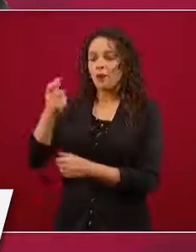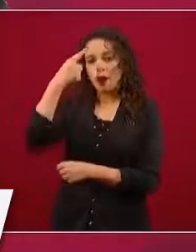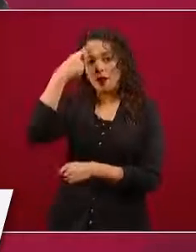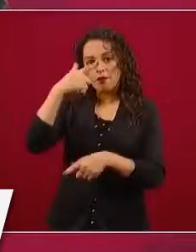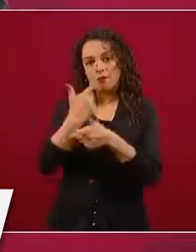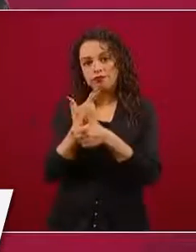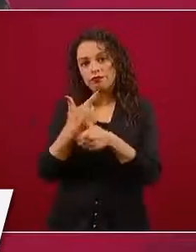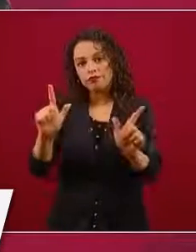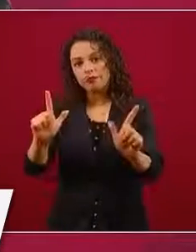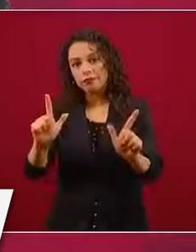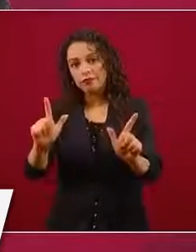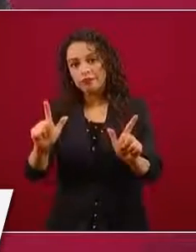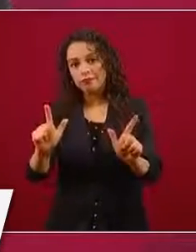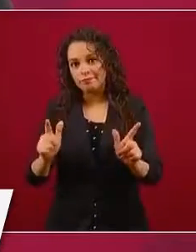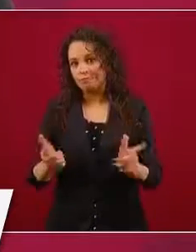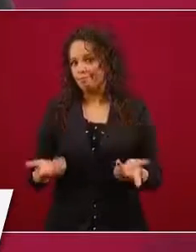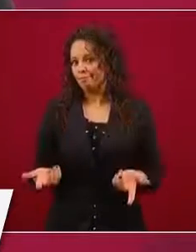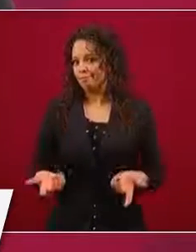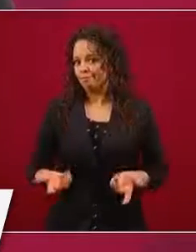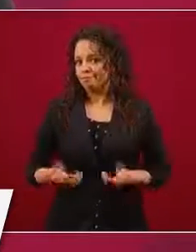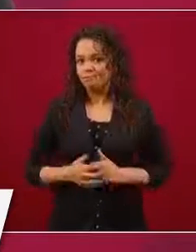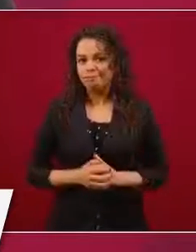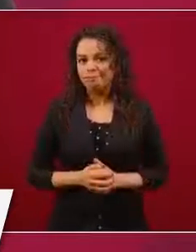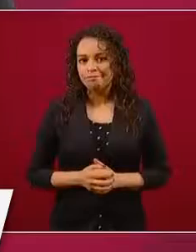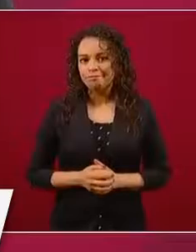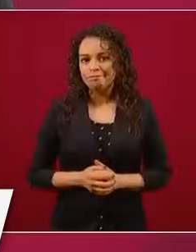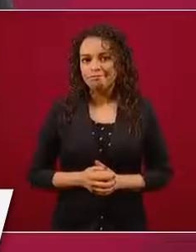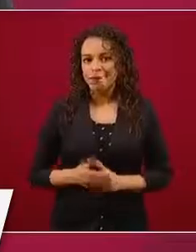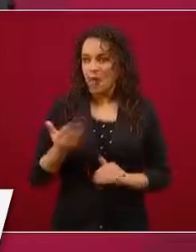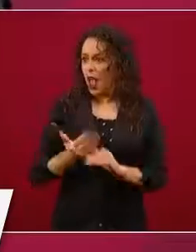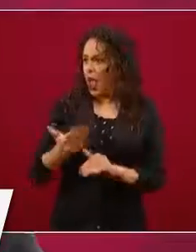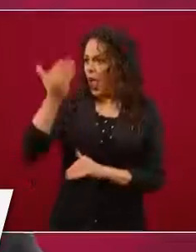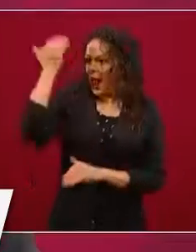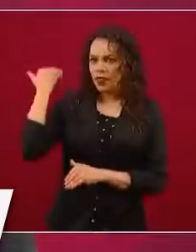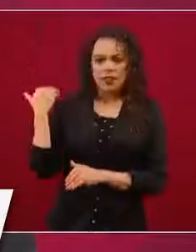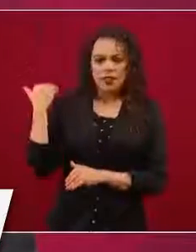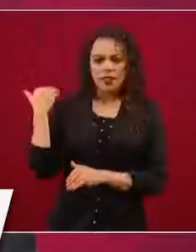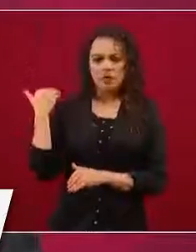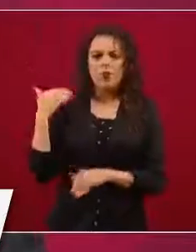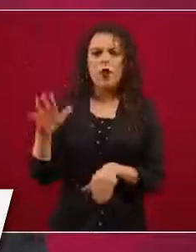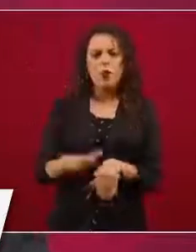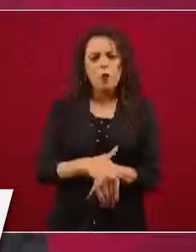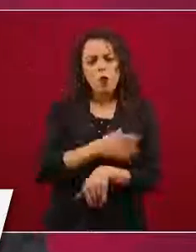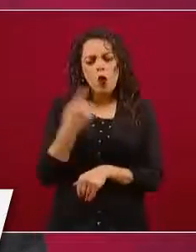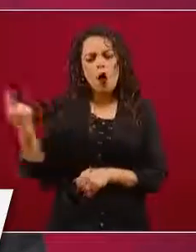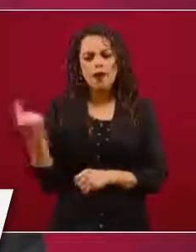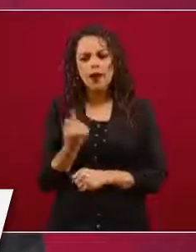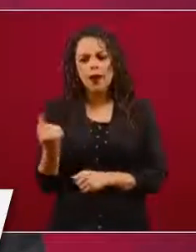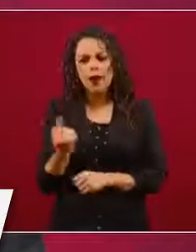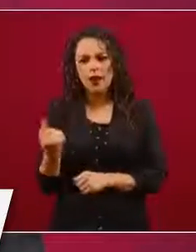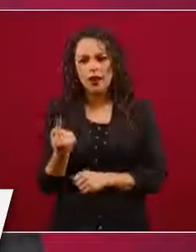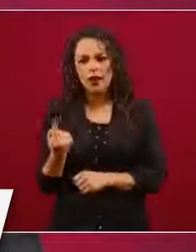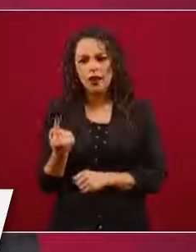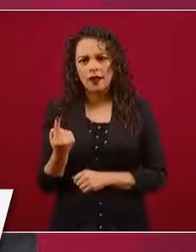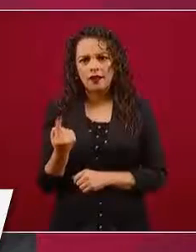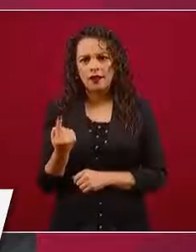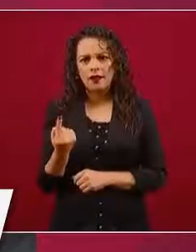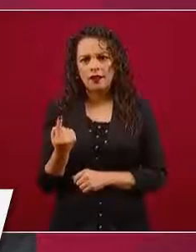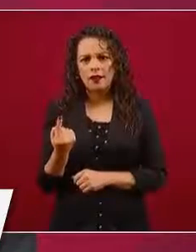¿Por qué antes de echar a andar toda esta